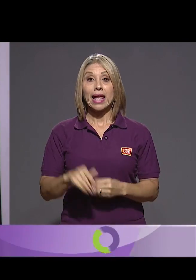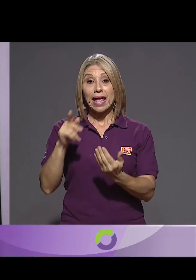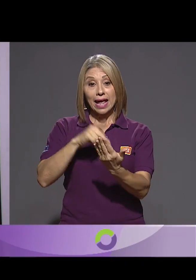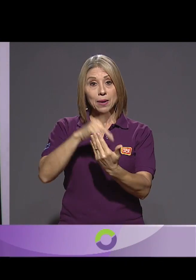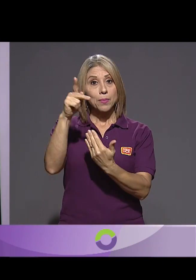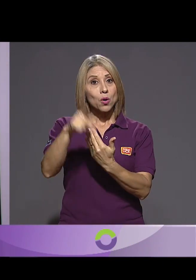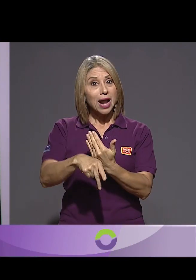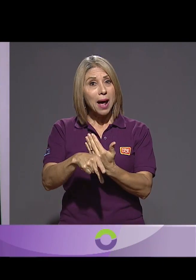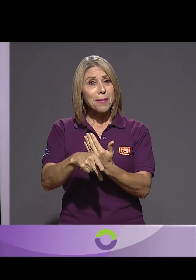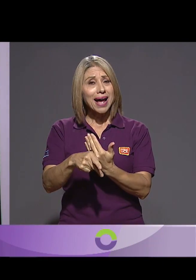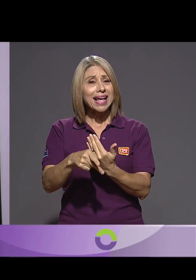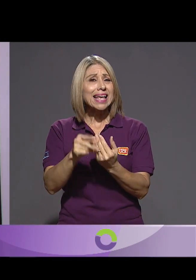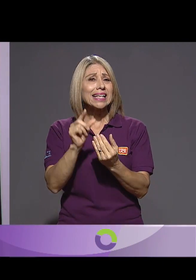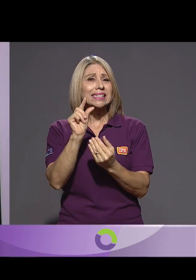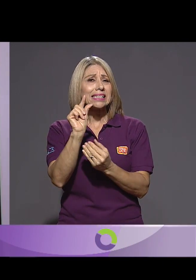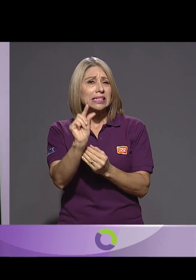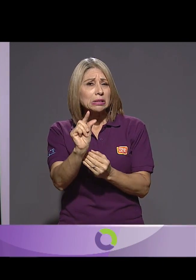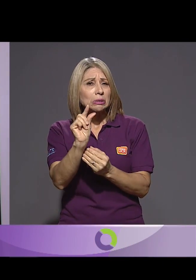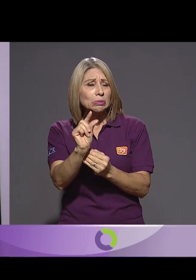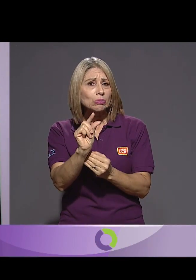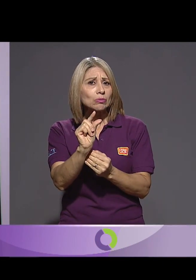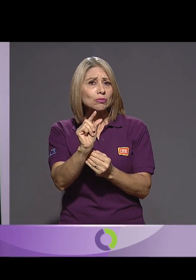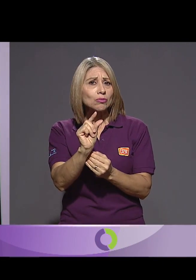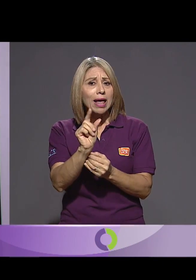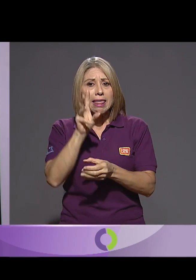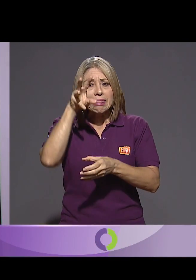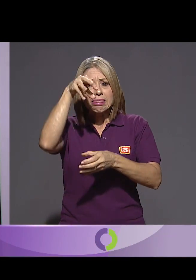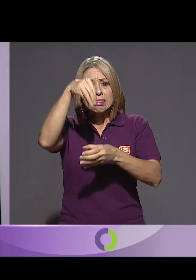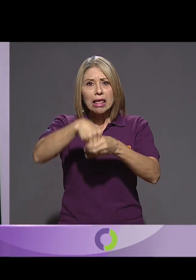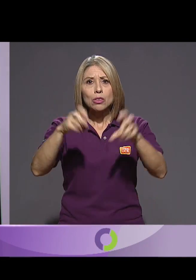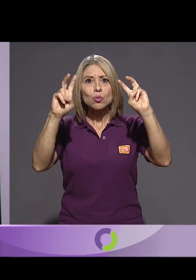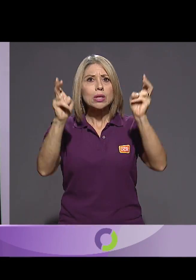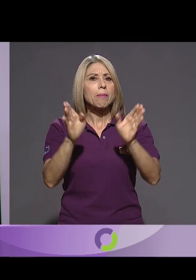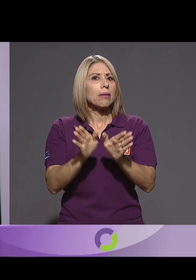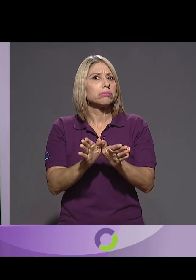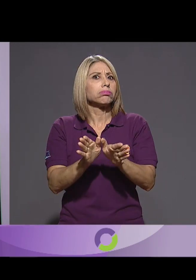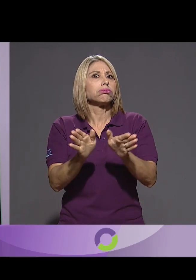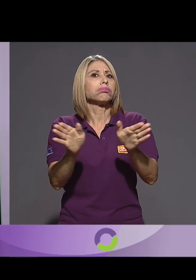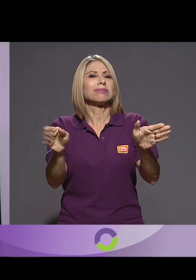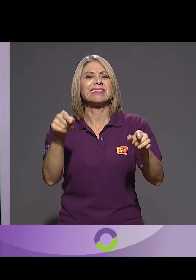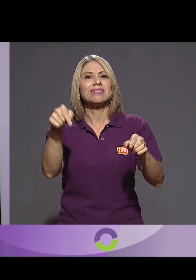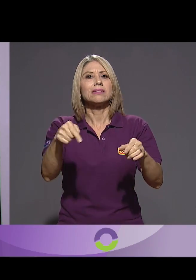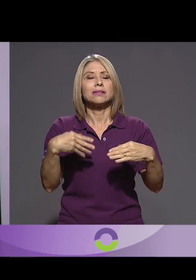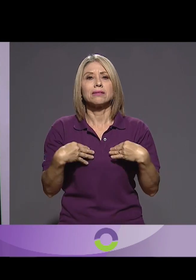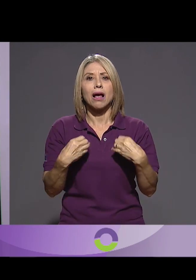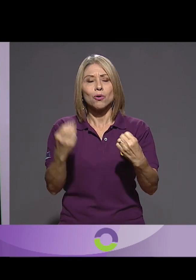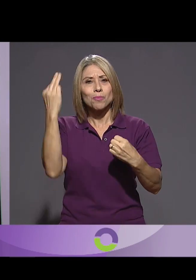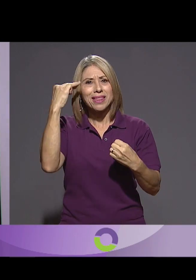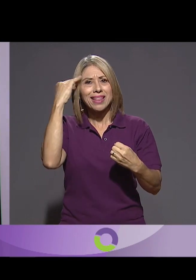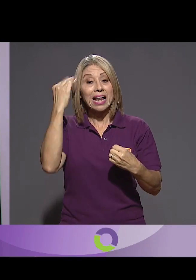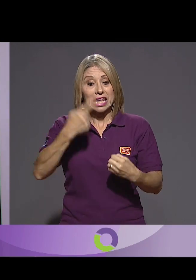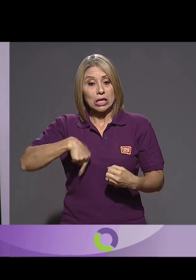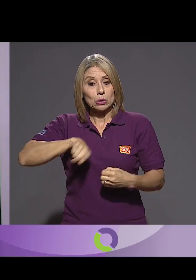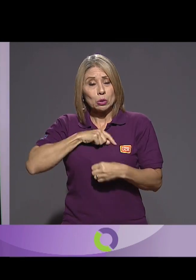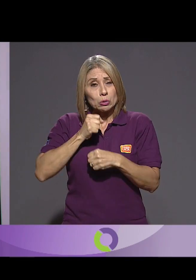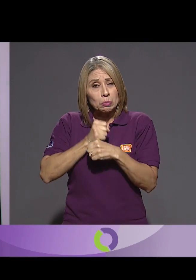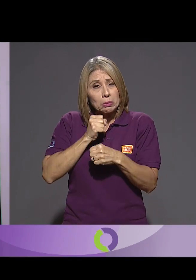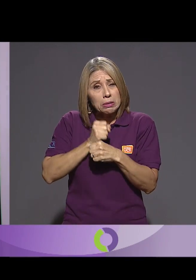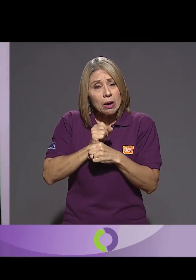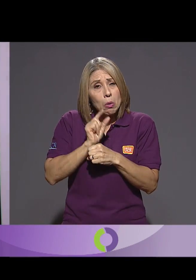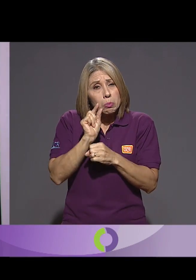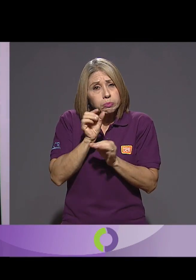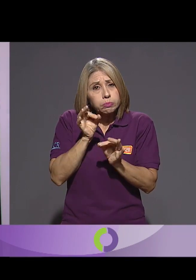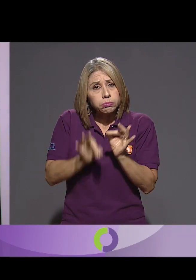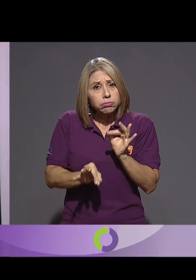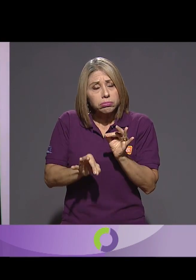El programa es algo minúsculo dentro de una gran temática que es la salud mental, y ese aporte minúsculo que damos,